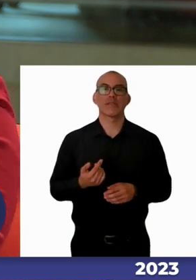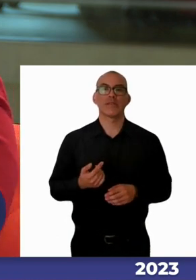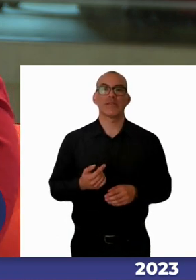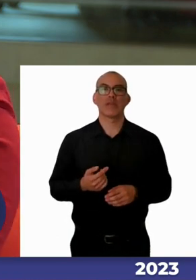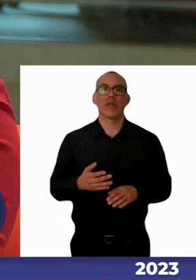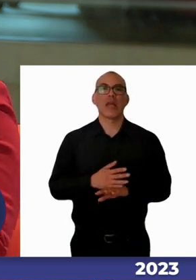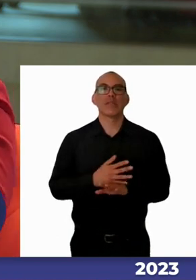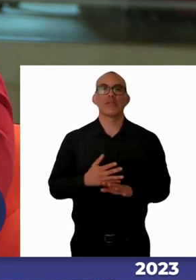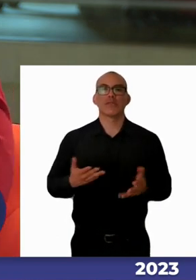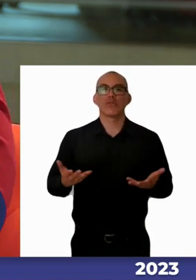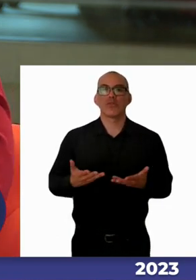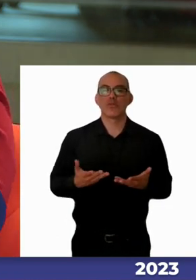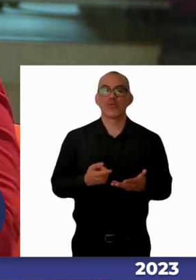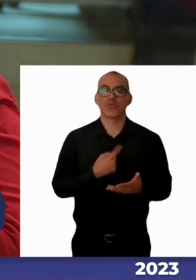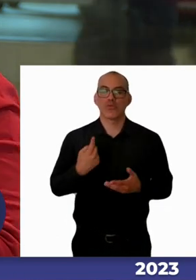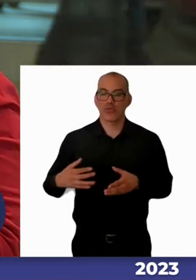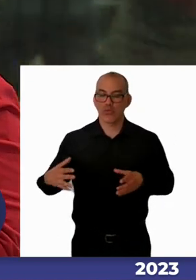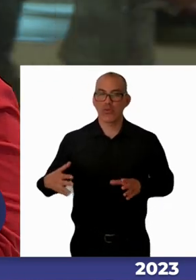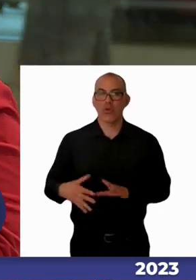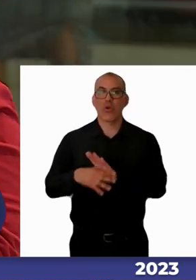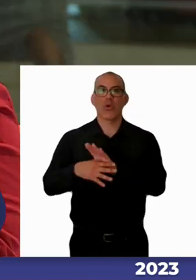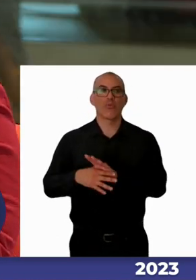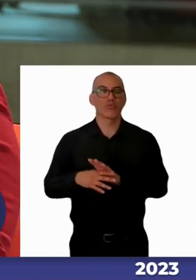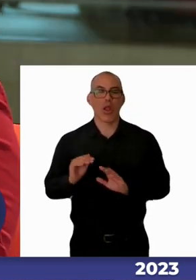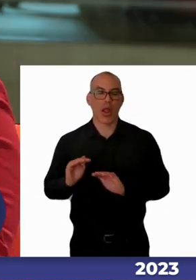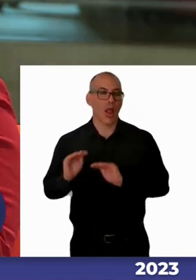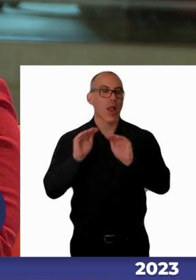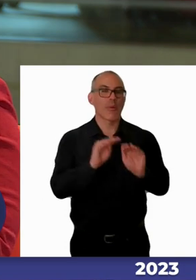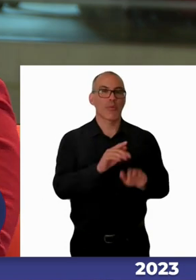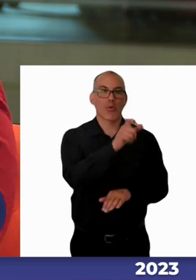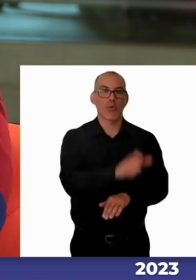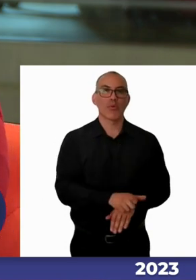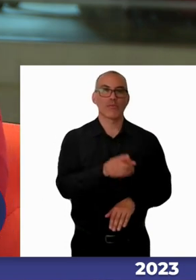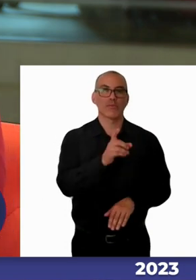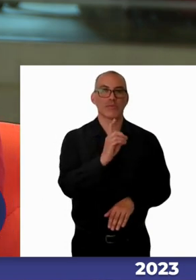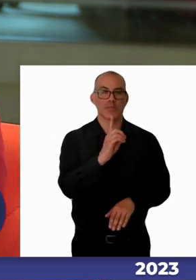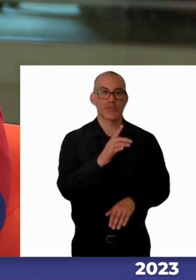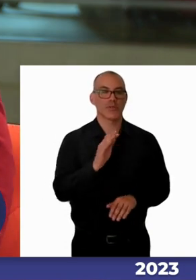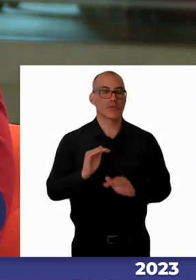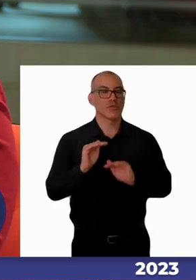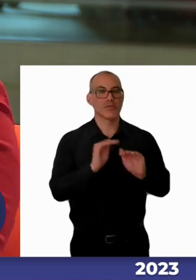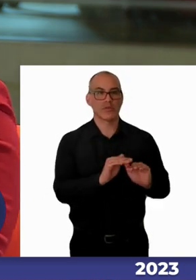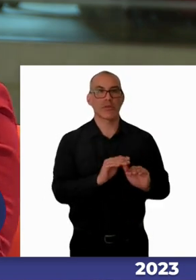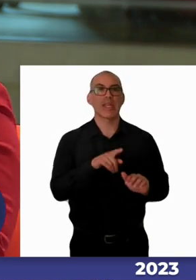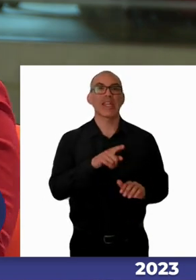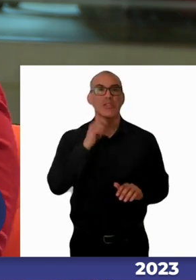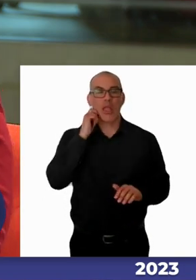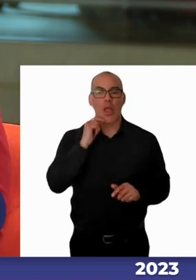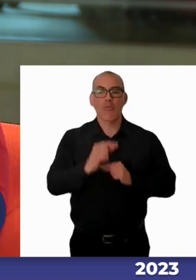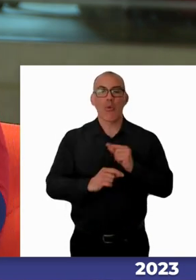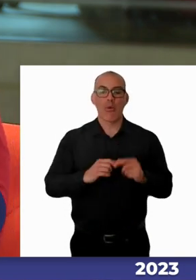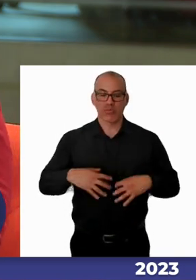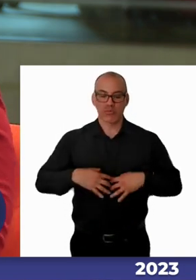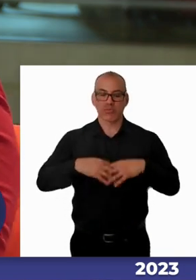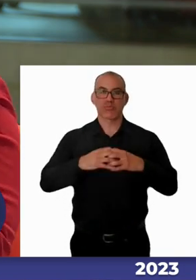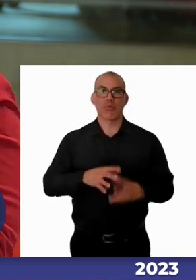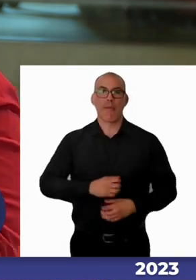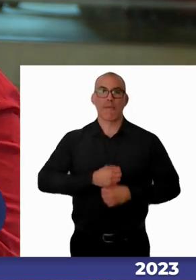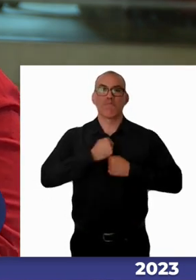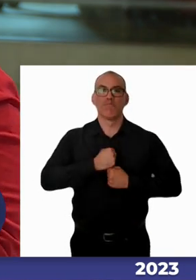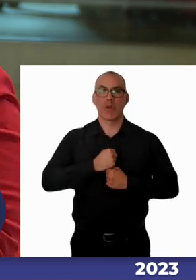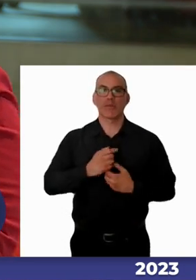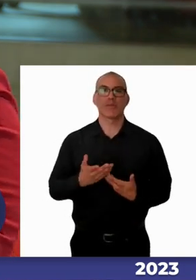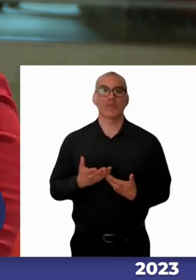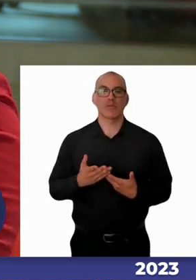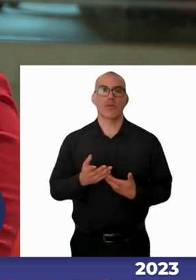comunidad universitaria en apoyo a un estudiante y eso ha hecho que se empodere y que las personas digan no sabéis que acá si bien